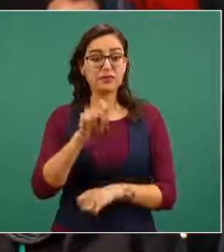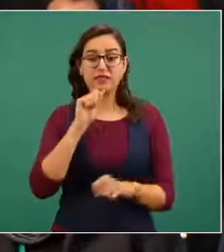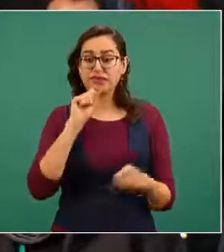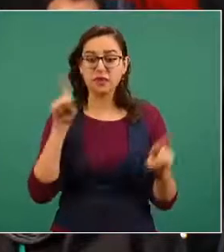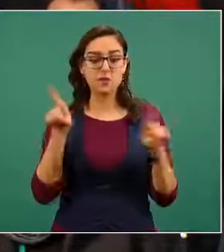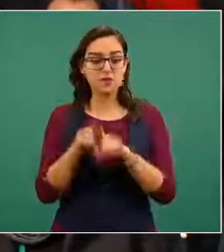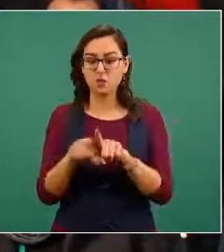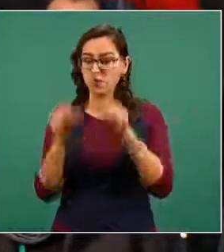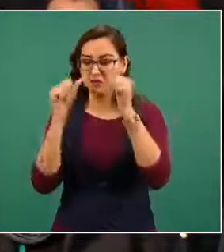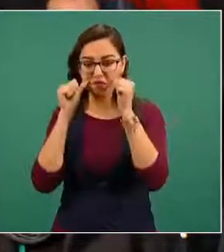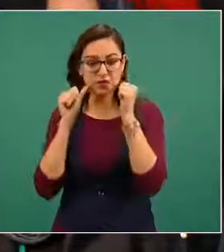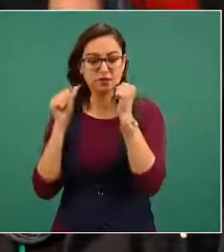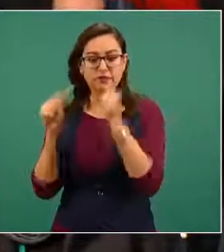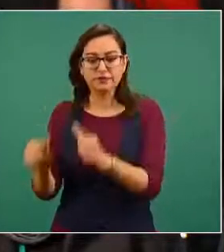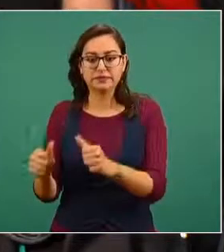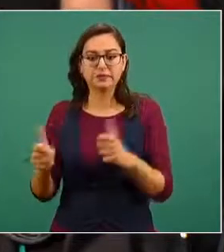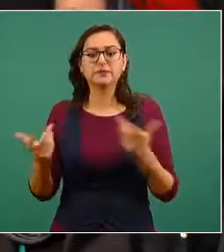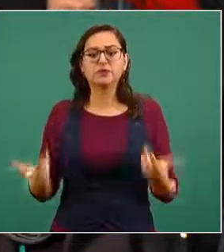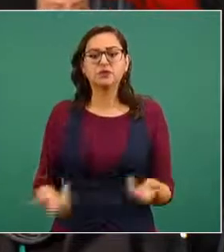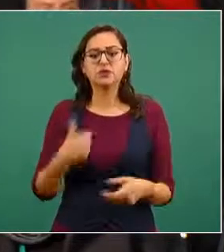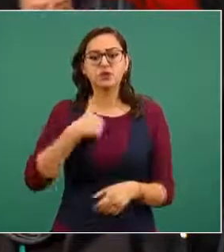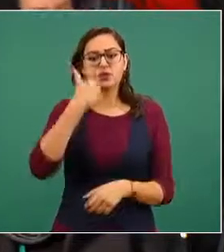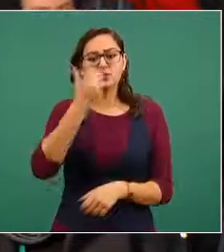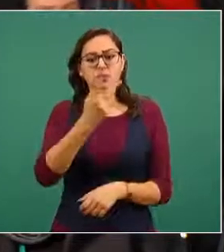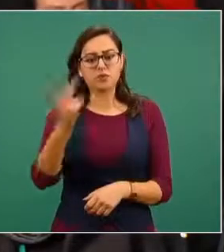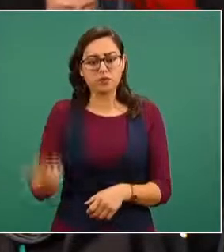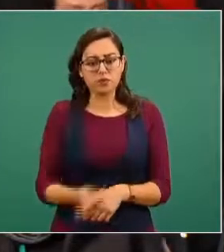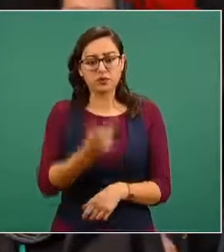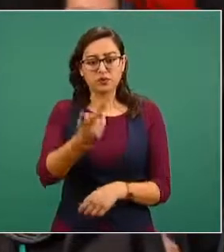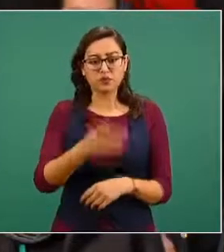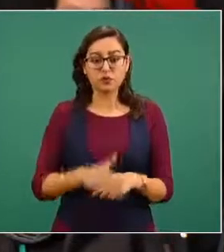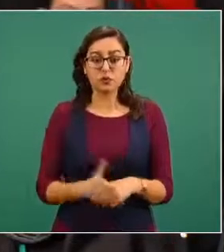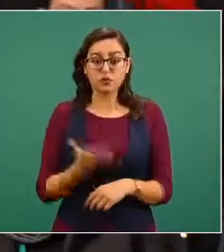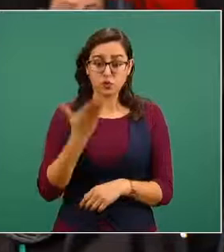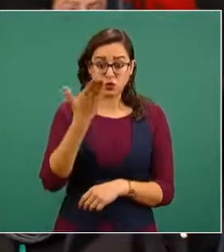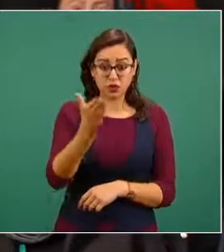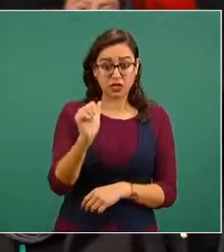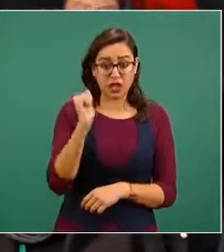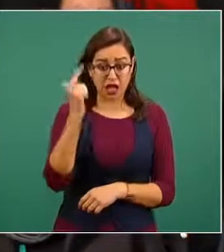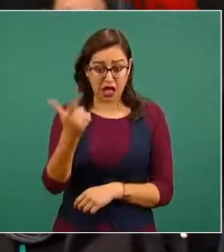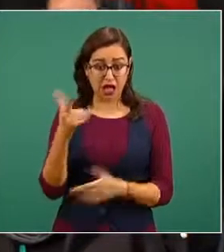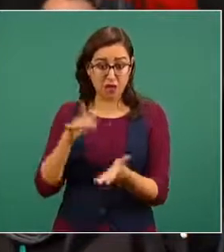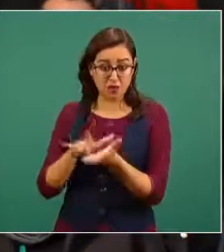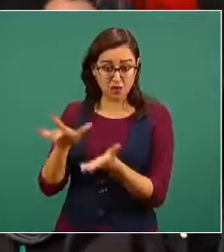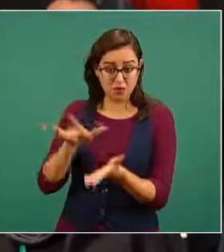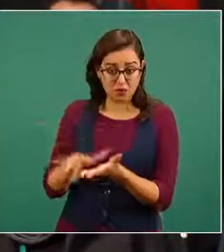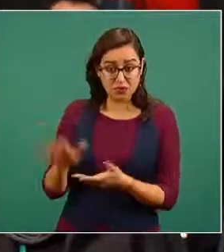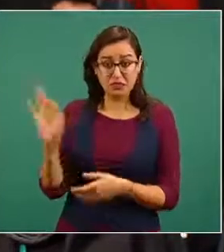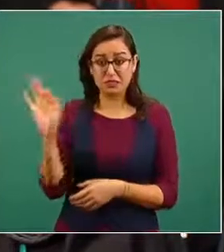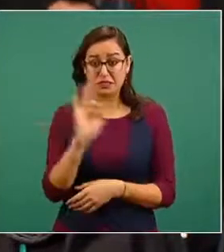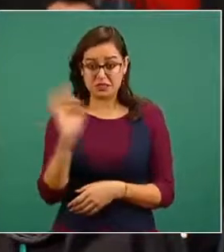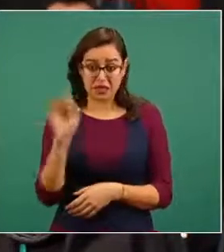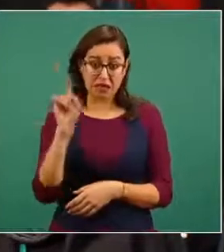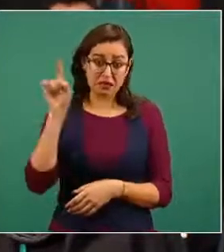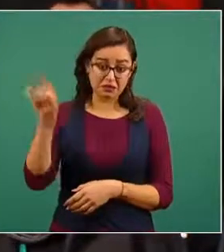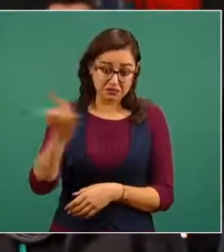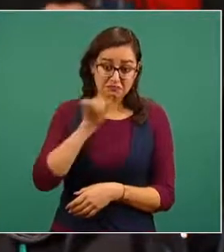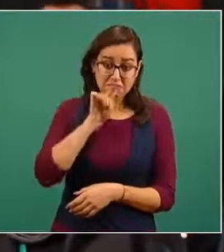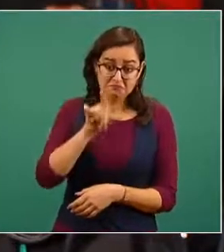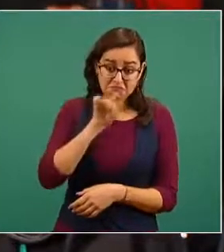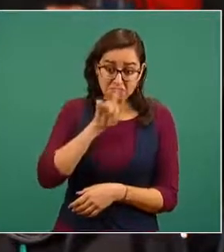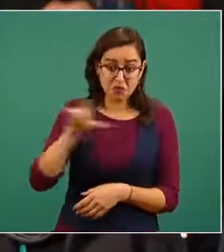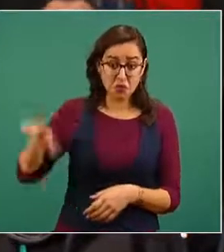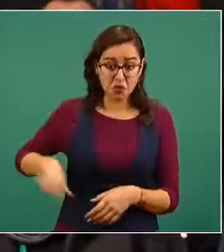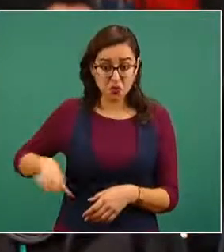voltear me permito preguntarle ¿podría apoyarnos a pedirle a alguno de sus funcionarios que le dé atención a la